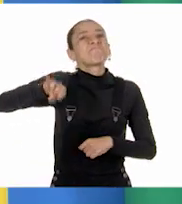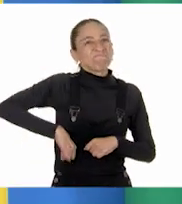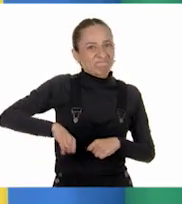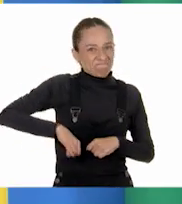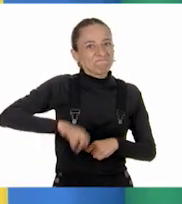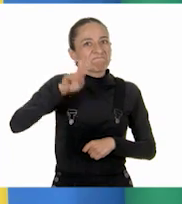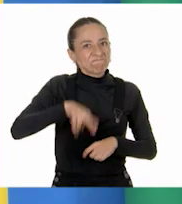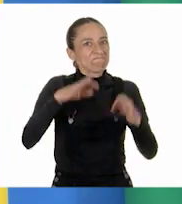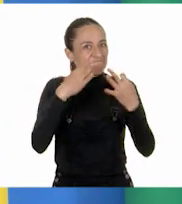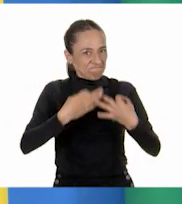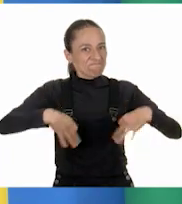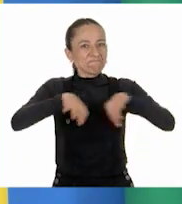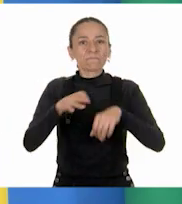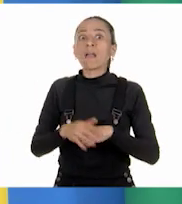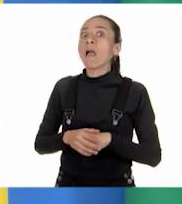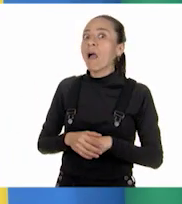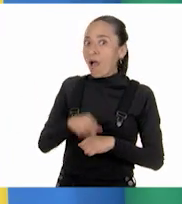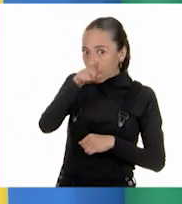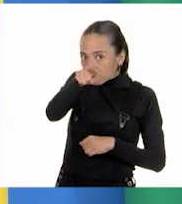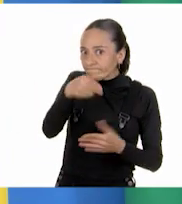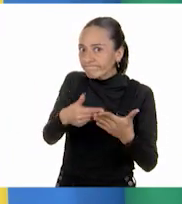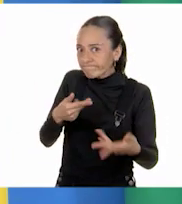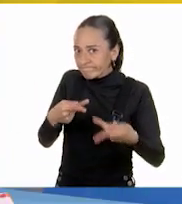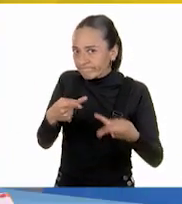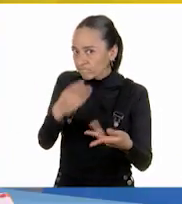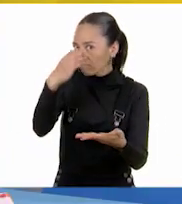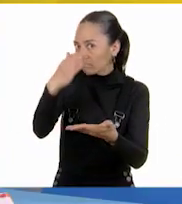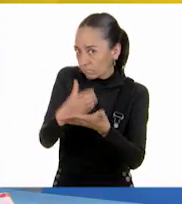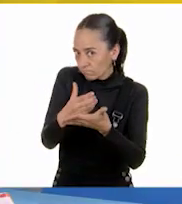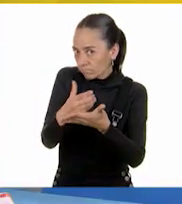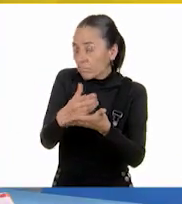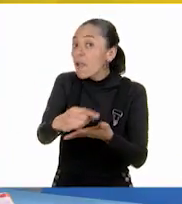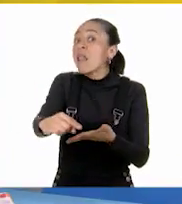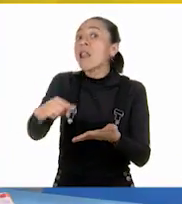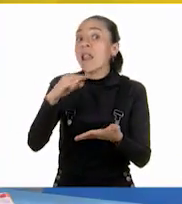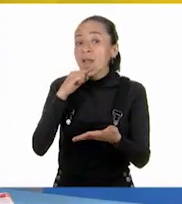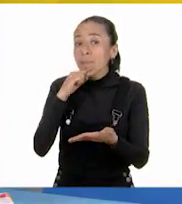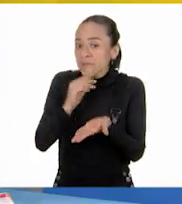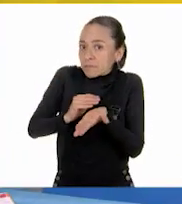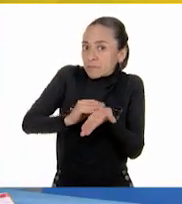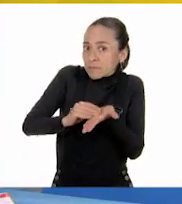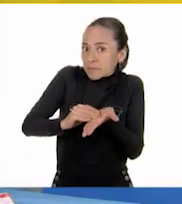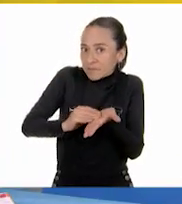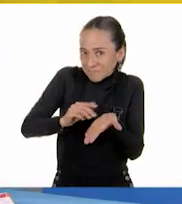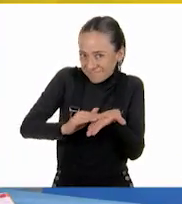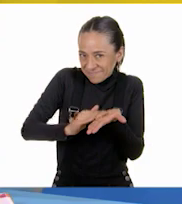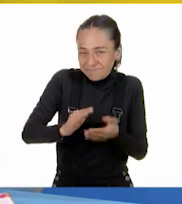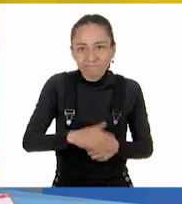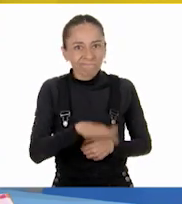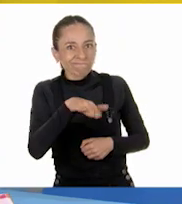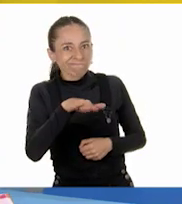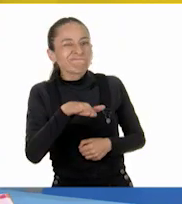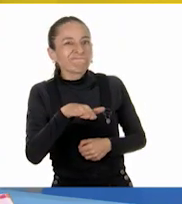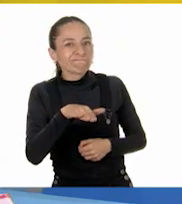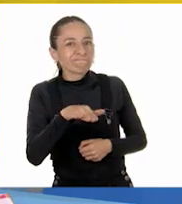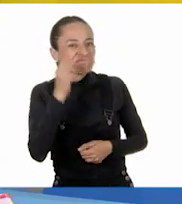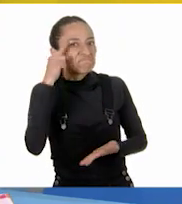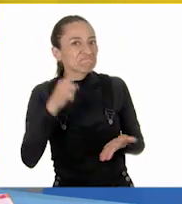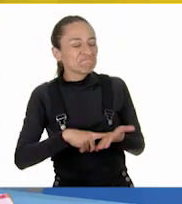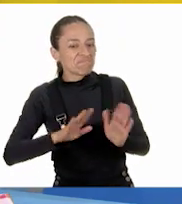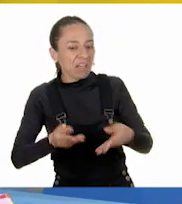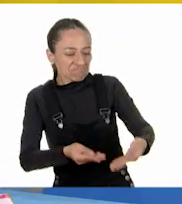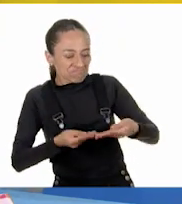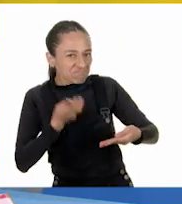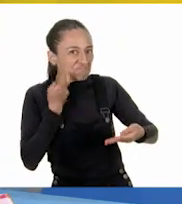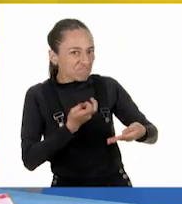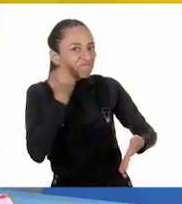que tengas un cuaderno, lápiz y goma. Pues nos llegó un caso para resolver, como ven. Donde debemos encontrar